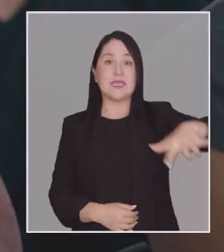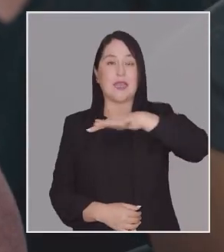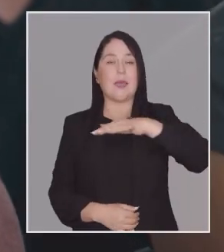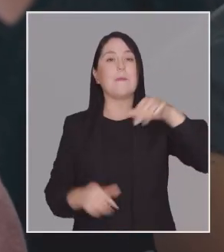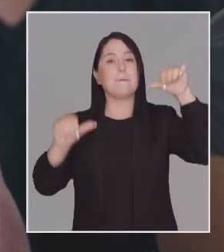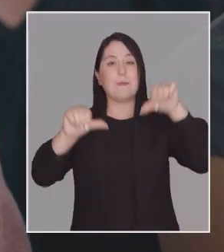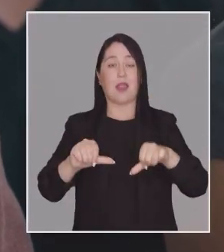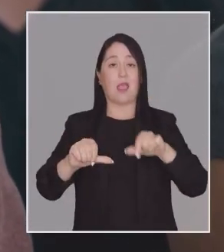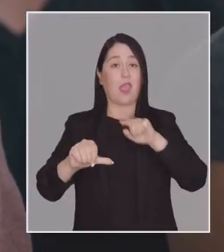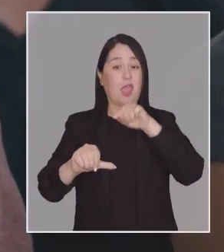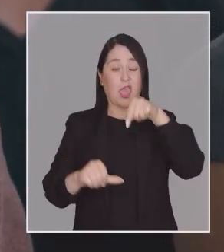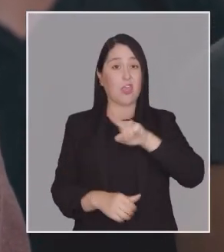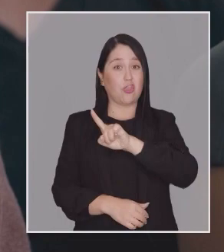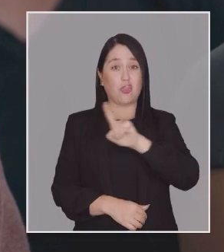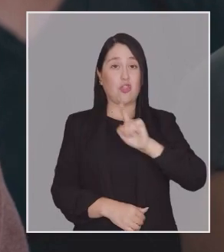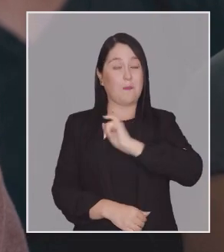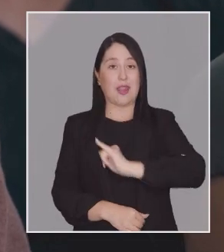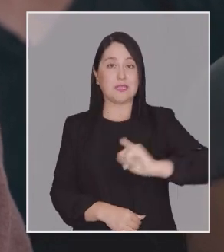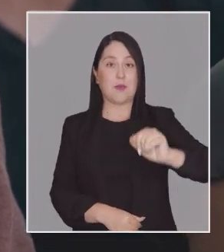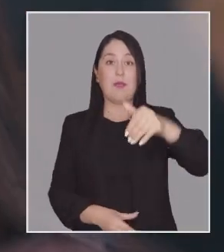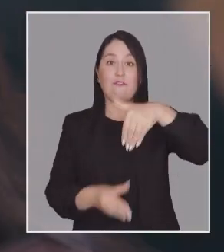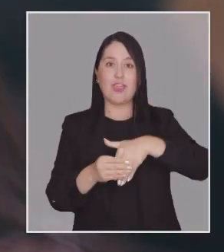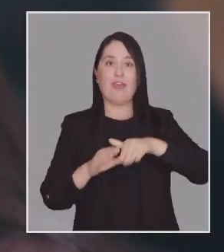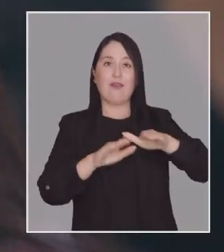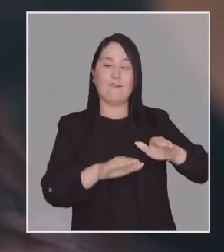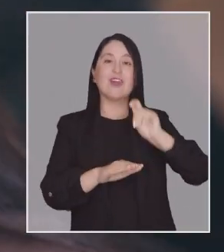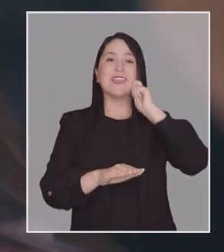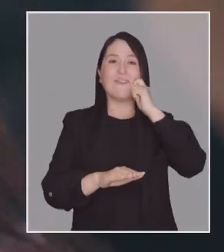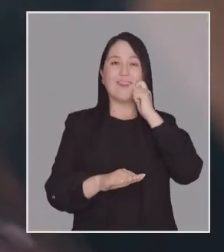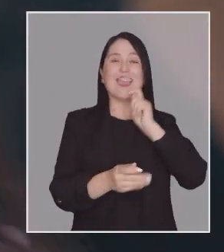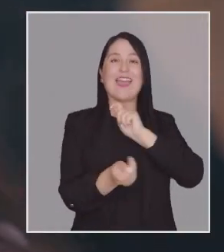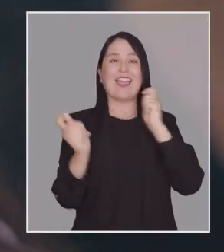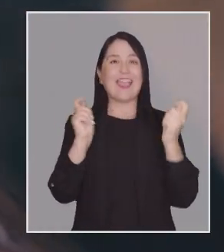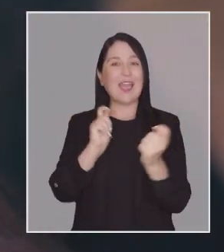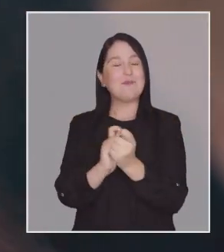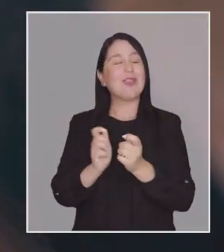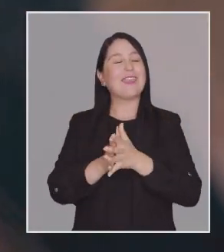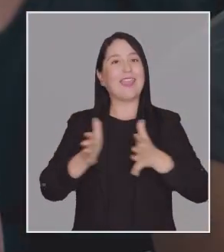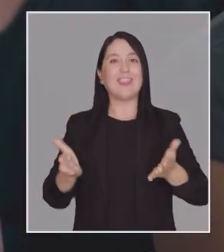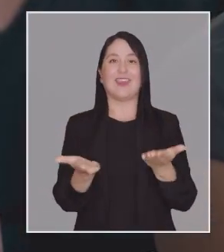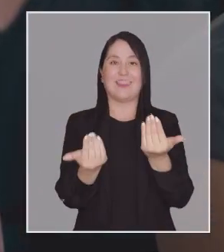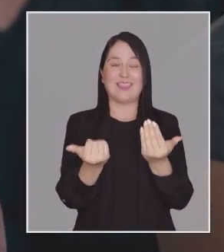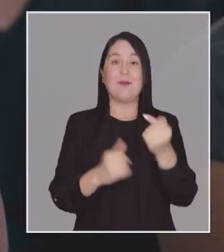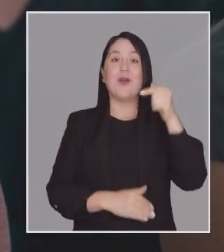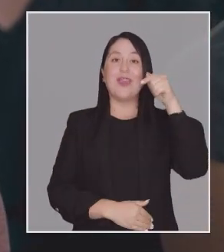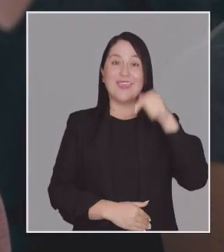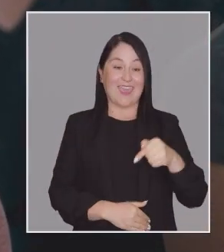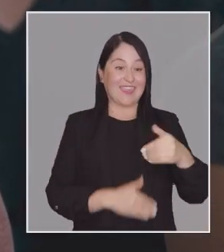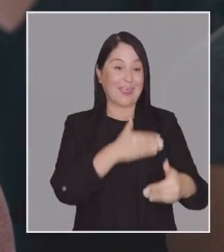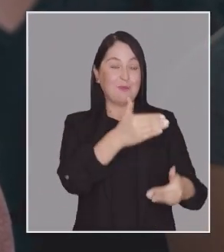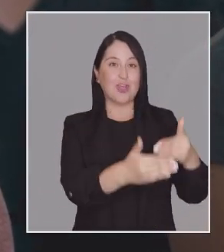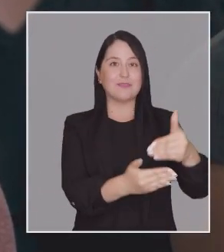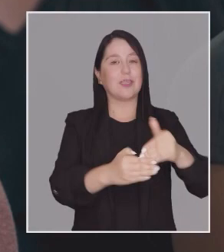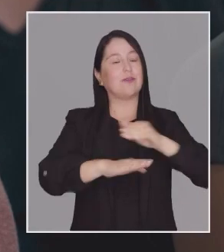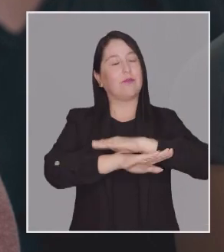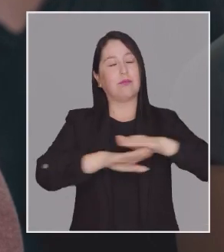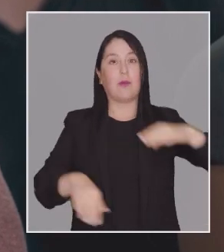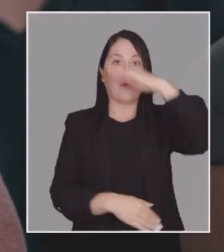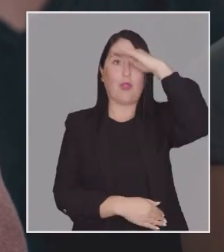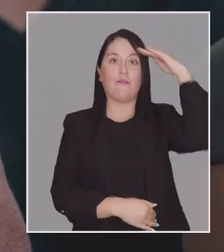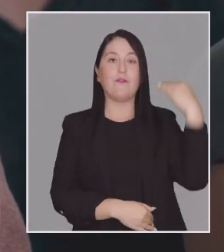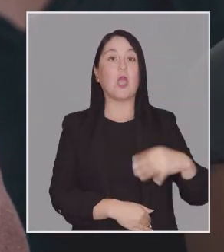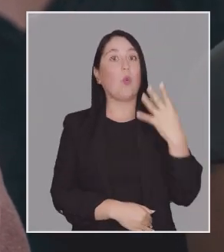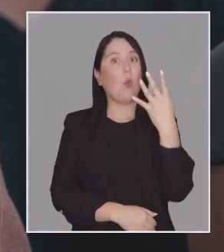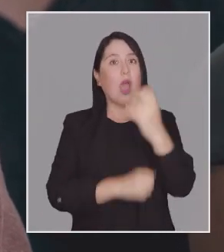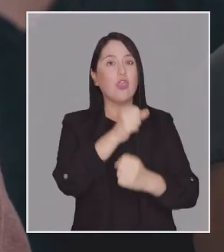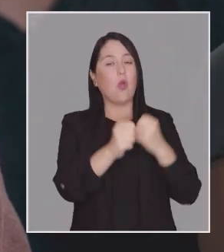Chile está mal. Pero esto no tiene por qué ser para siempre. Votar a favor es votar a favor del cambio que tanto necesitamos. Y es cerrar por fin este proceso que